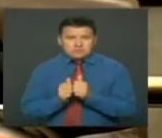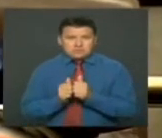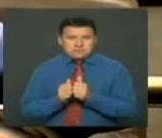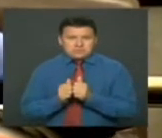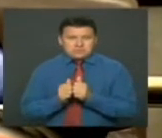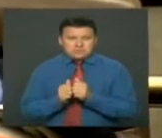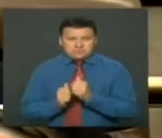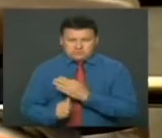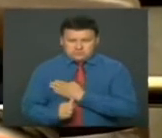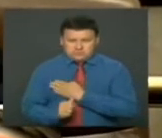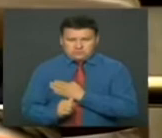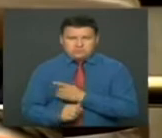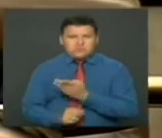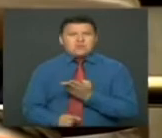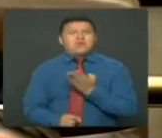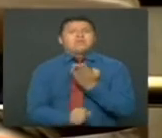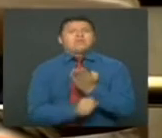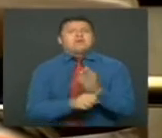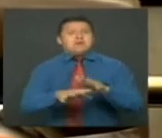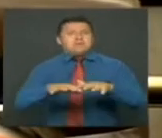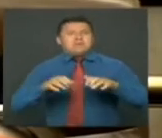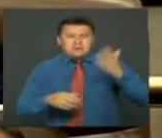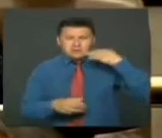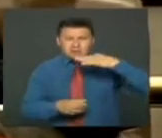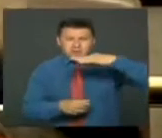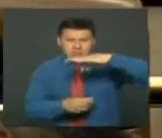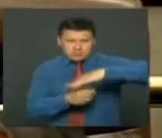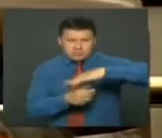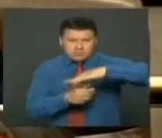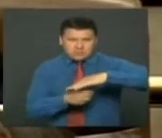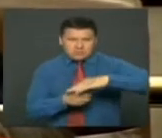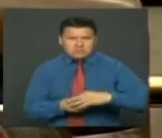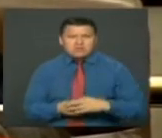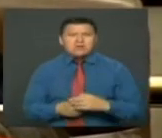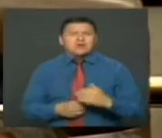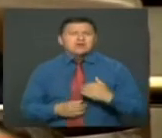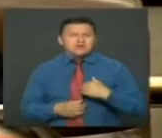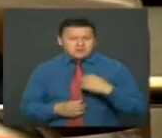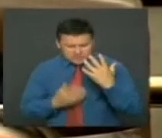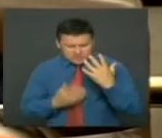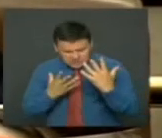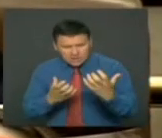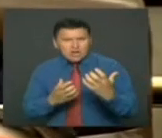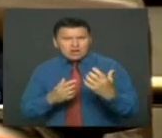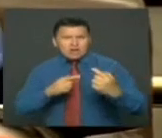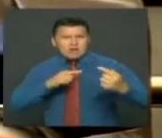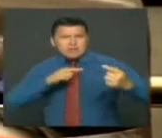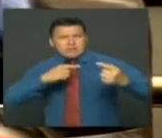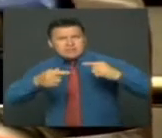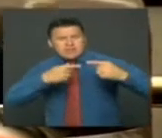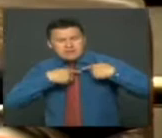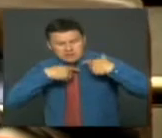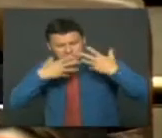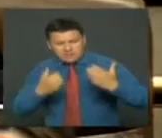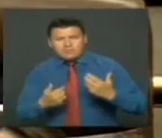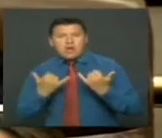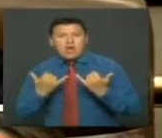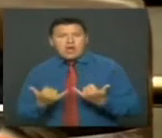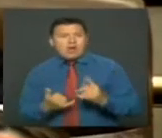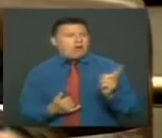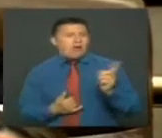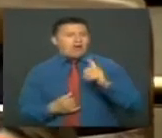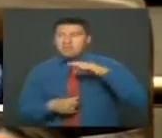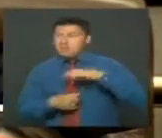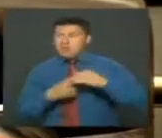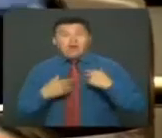plantea en el debate, en la plenaria, cuando se votó la proposición, que él estaba a favor del debate, y ahora se presentan este tipo